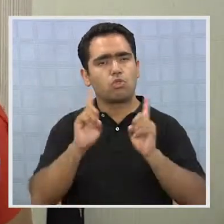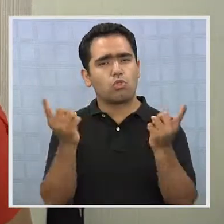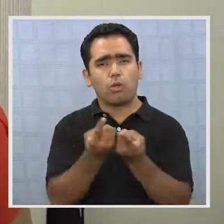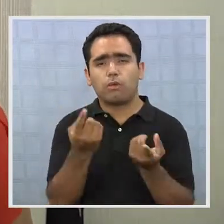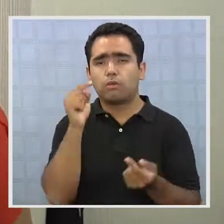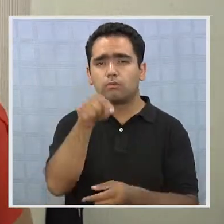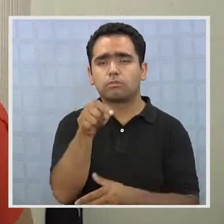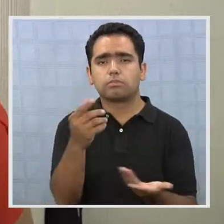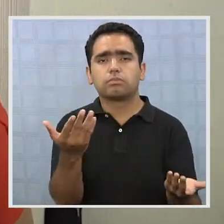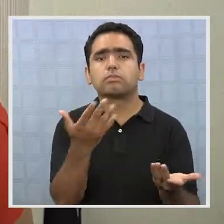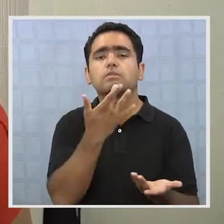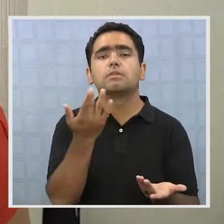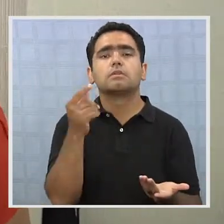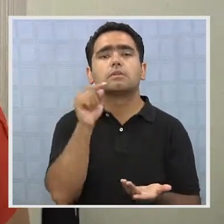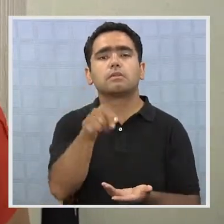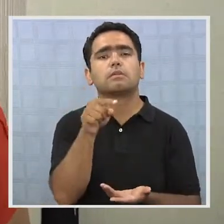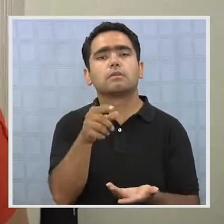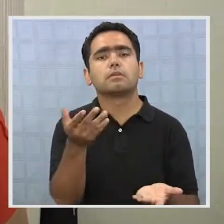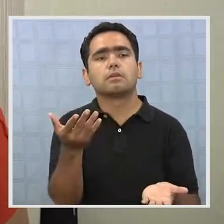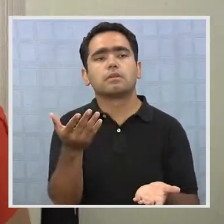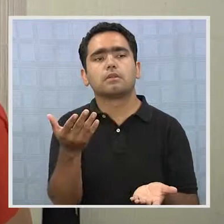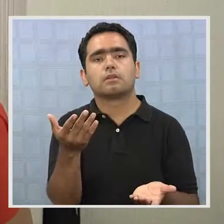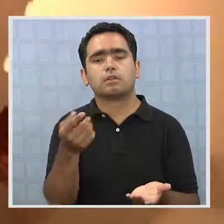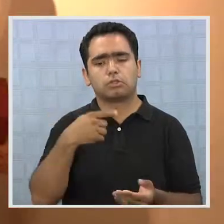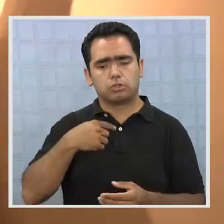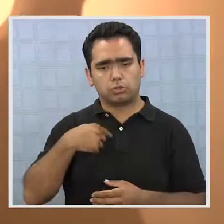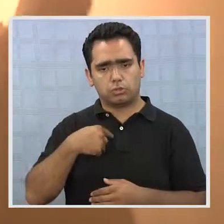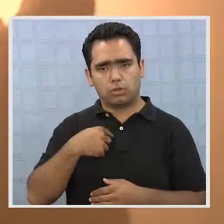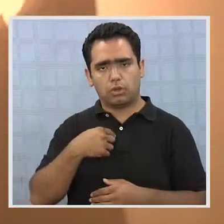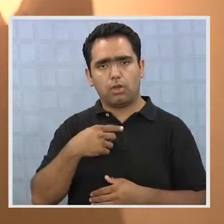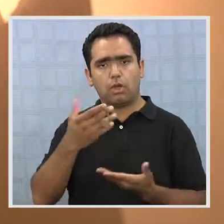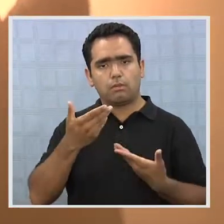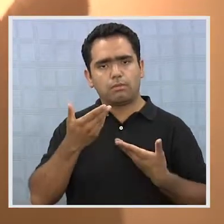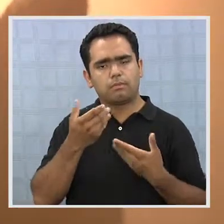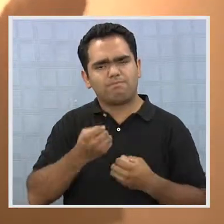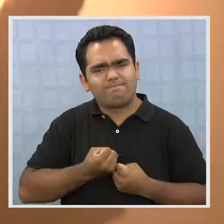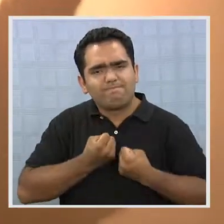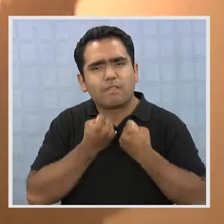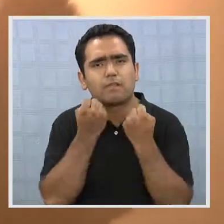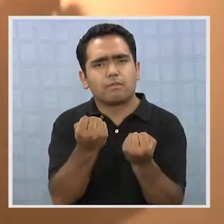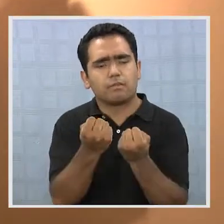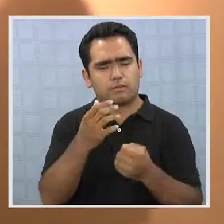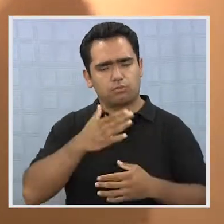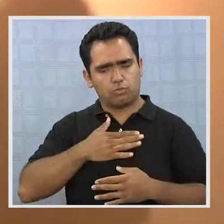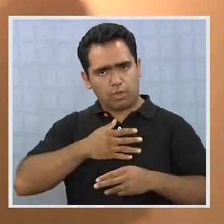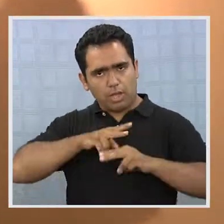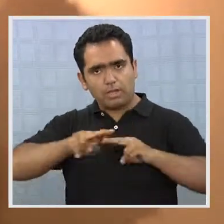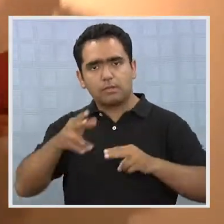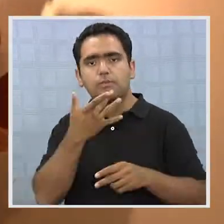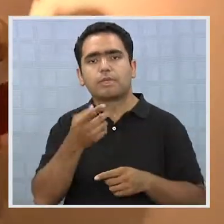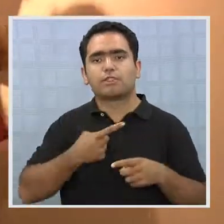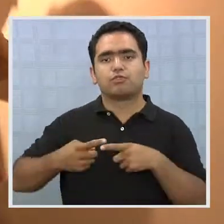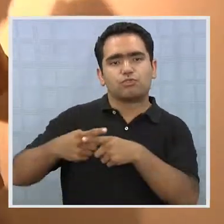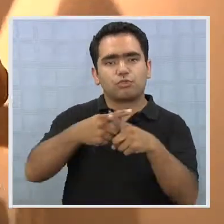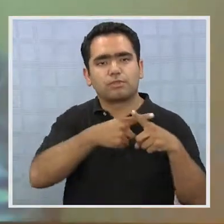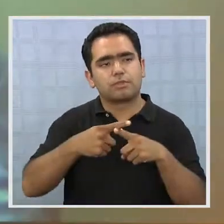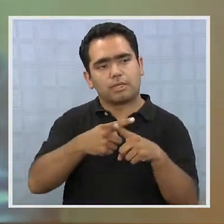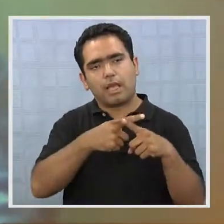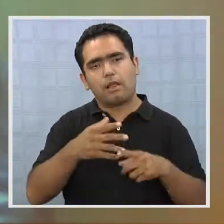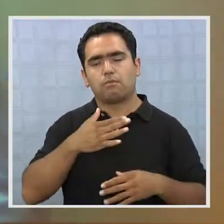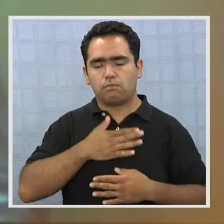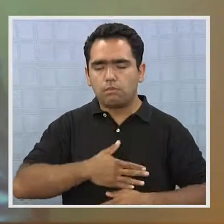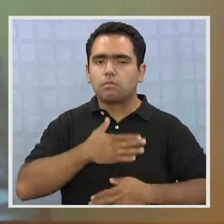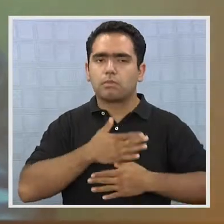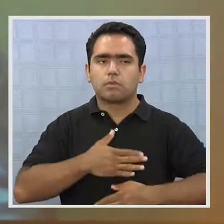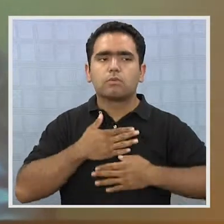Todo esto no hubiera sido posible que yo hiciera mi entrega, como la he hecho, que me gusta mucho la parte social y me